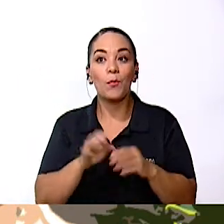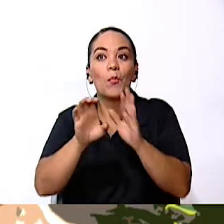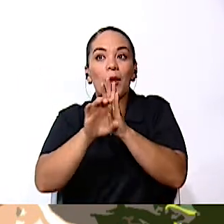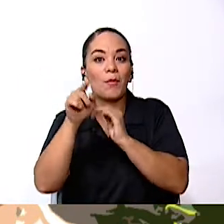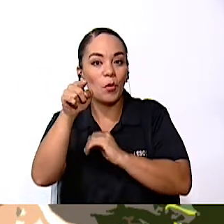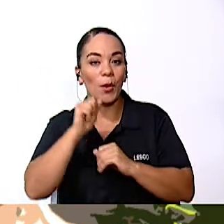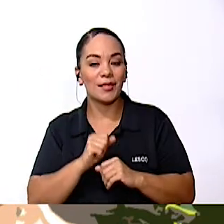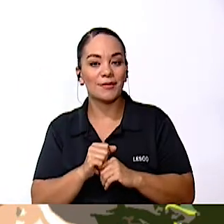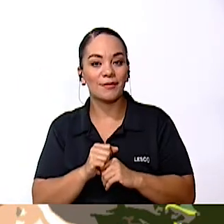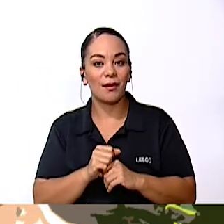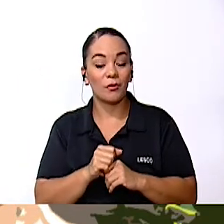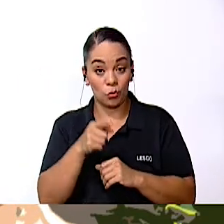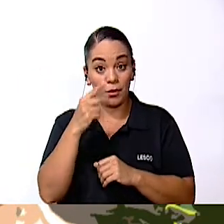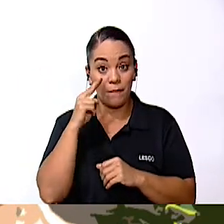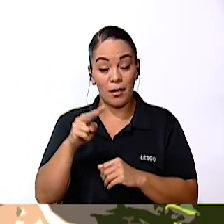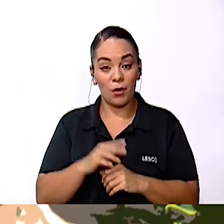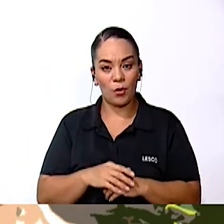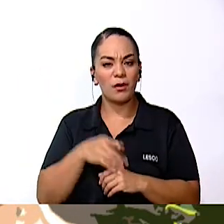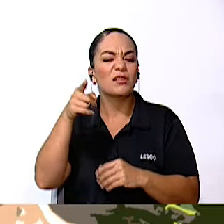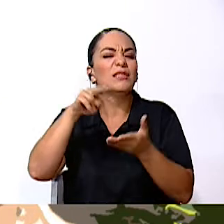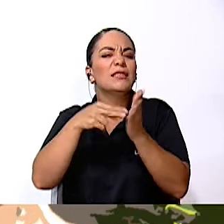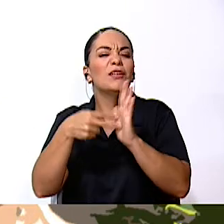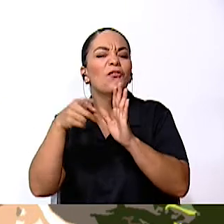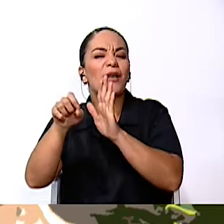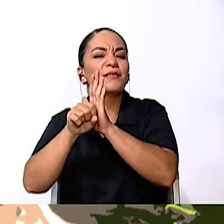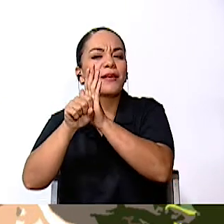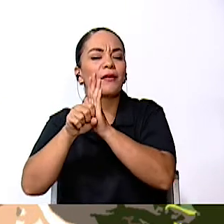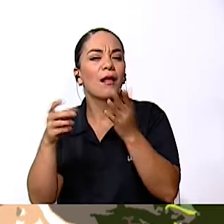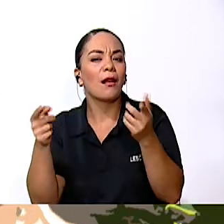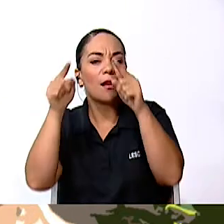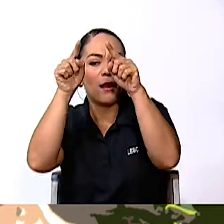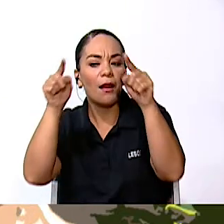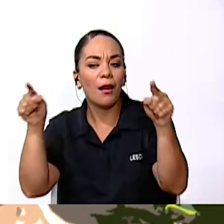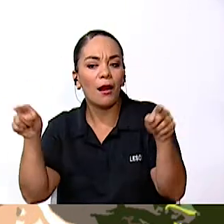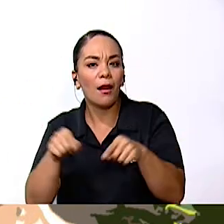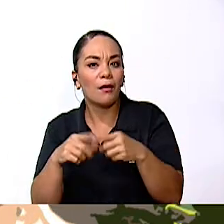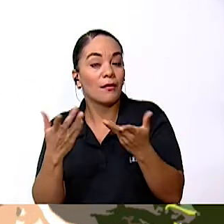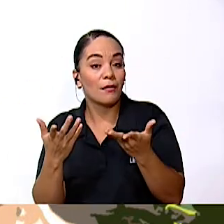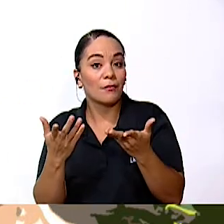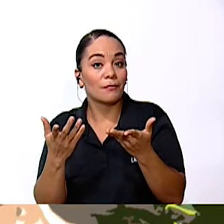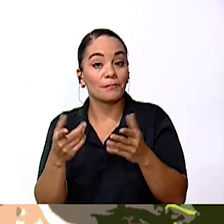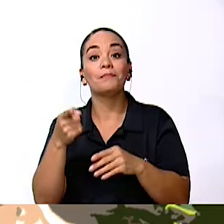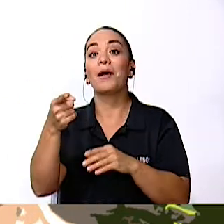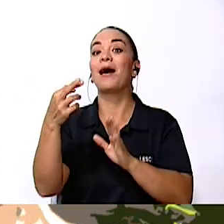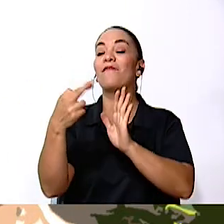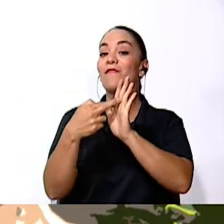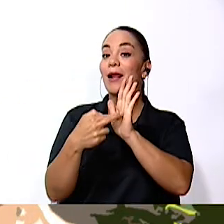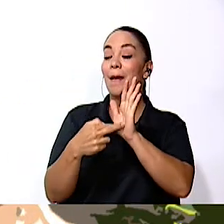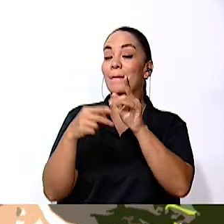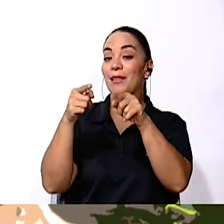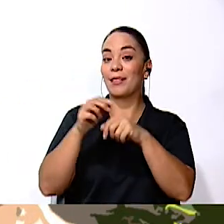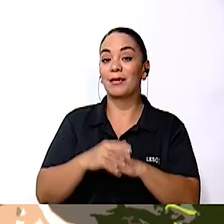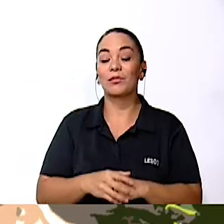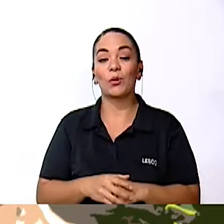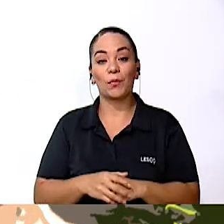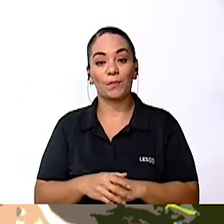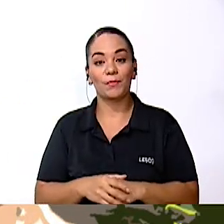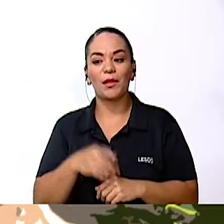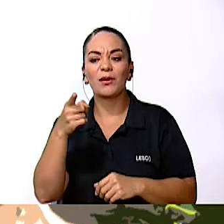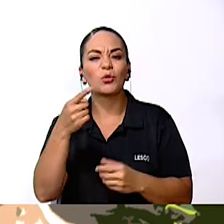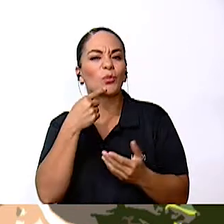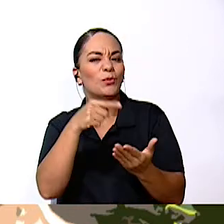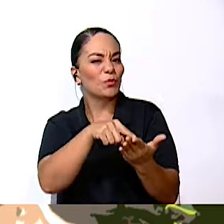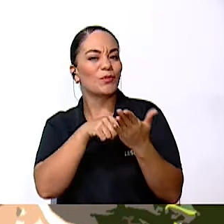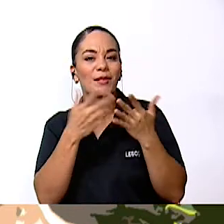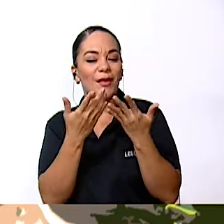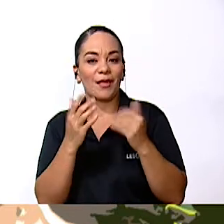ejemplo ¿Qué señal es esa? ¿Una señal de Muy bien, de reglamentación ¿Y qué es que nos indica?